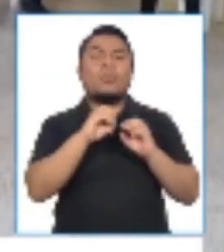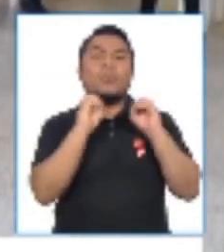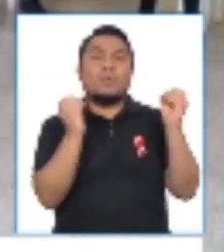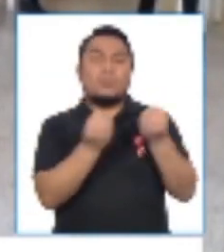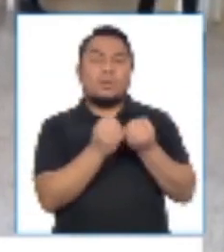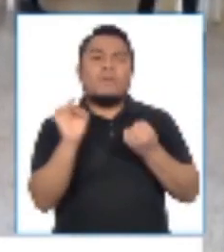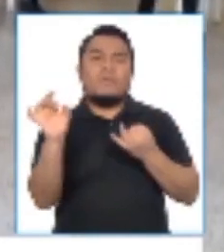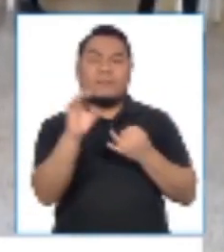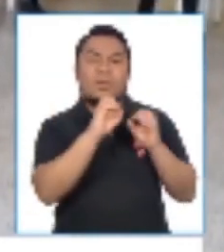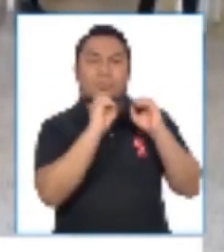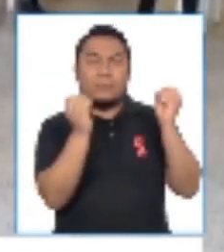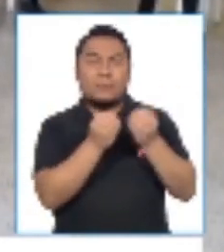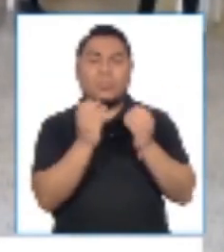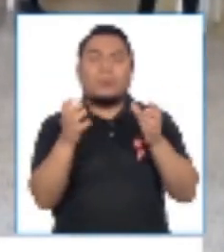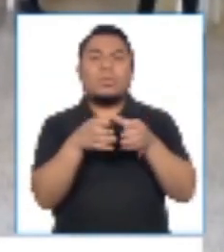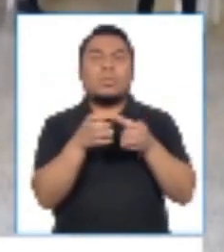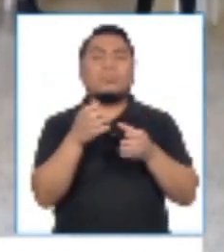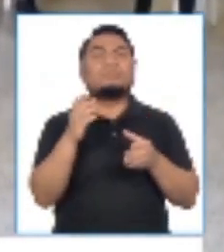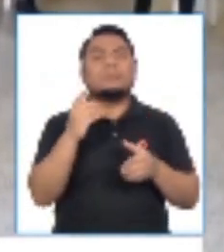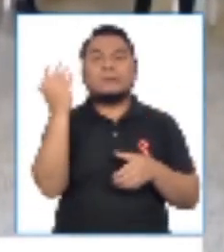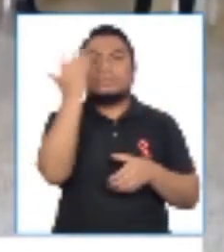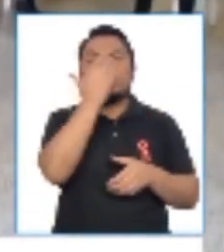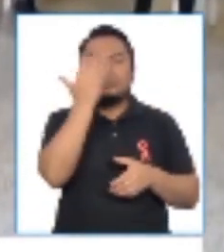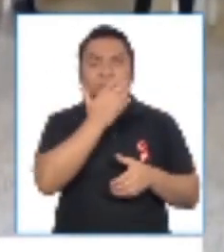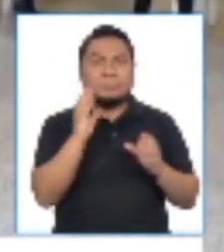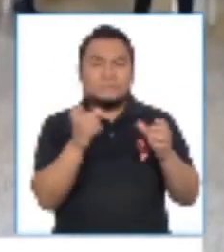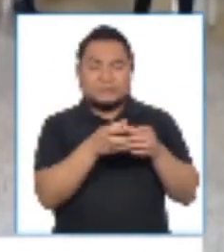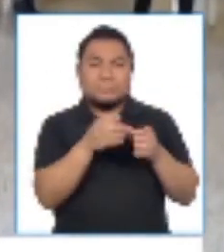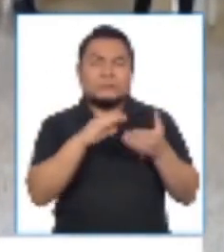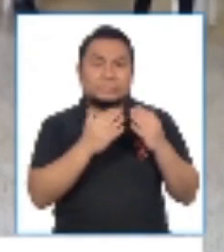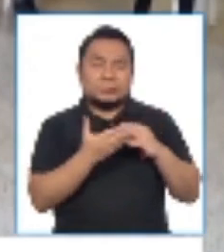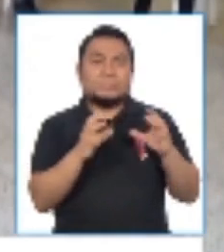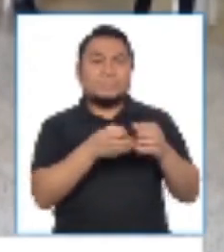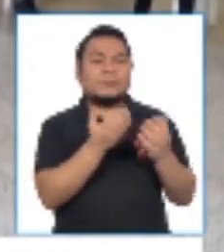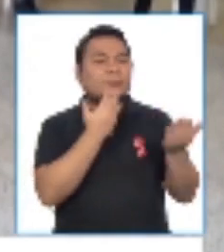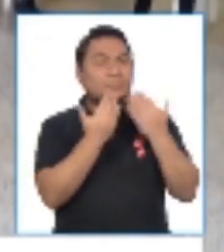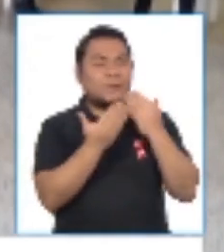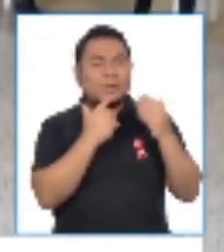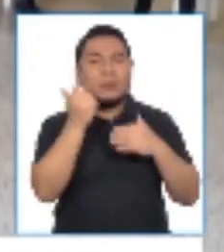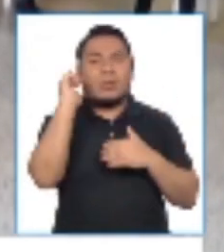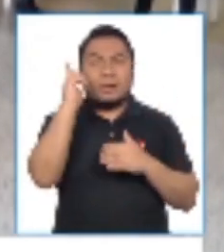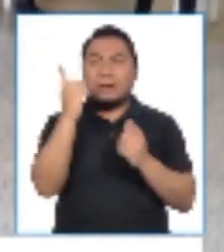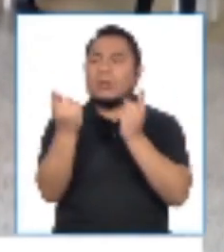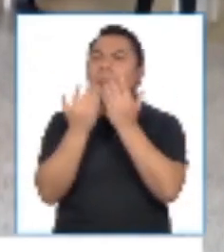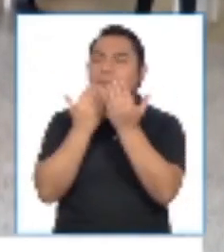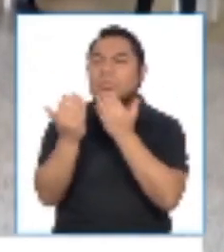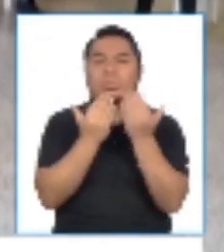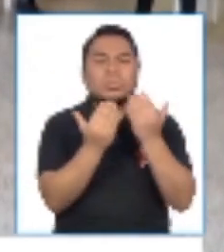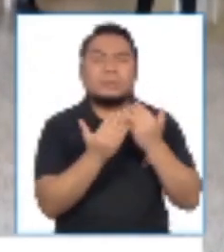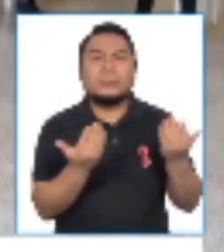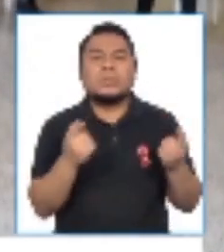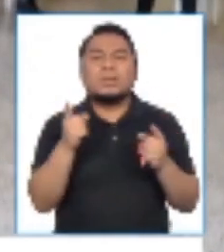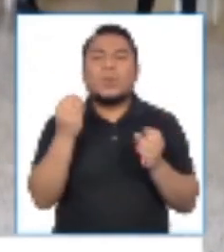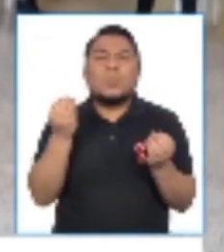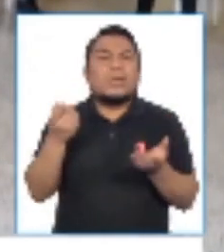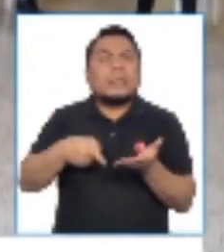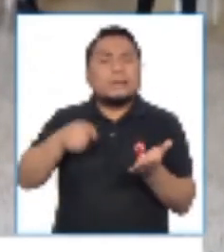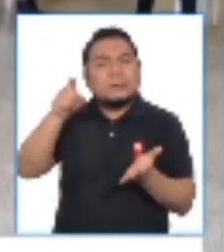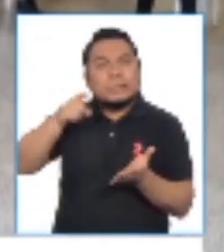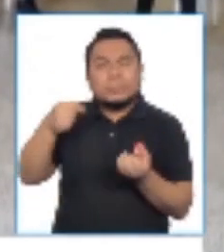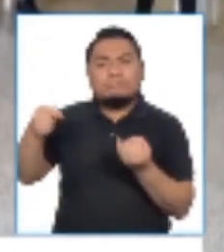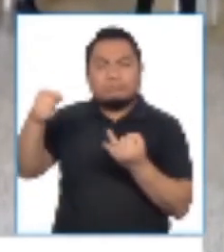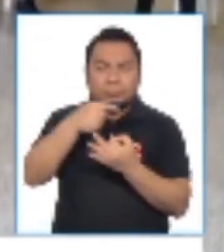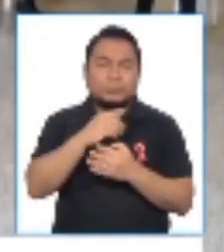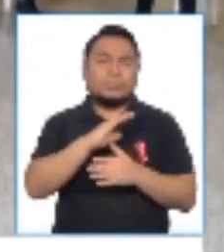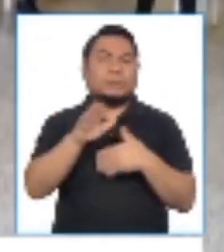...organizaciones afro-peruanas, que ya no tienen una... tienen sede aquí, yo tenía ya varias reuniones con ellas de manera